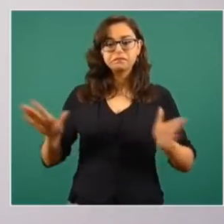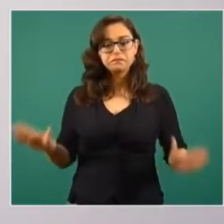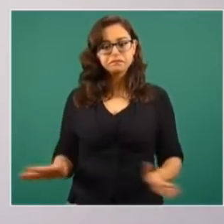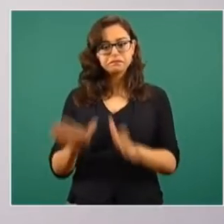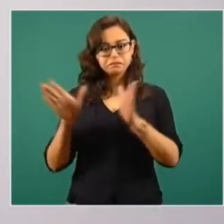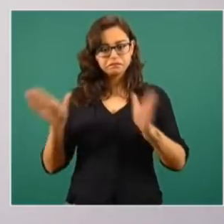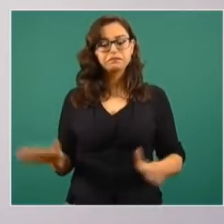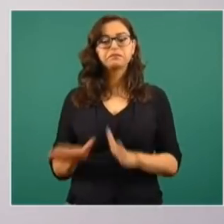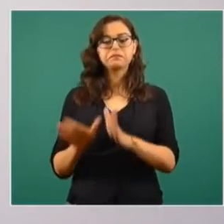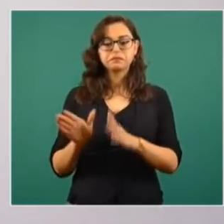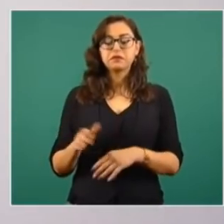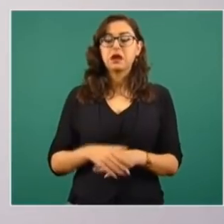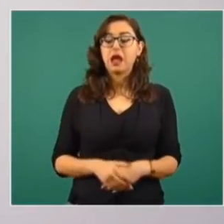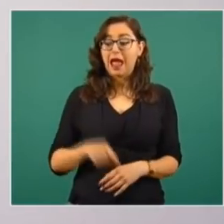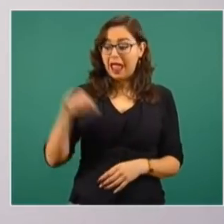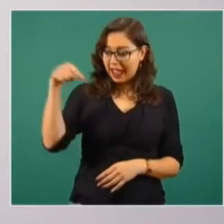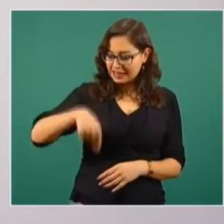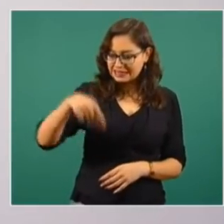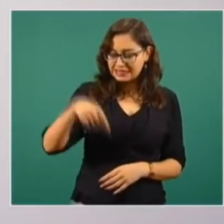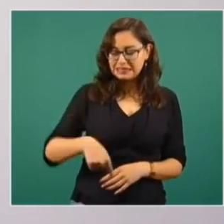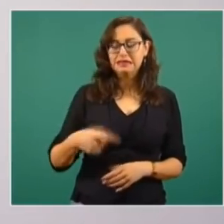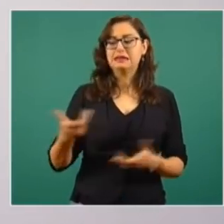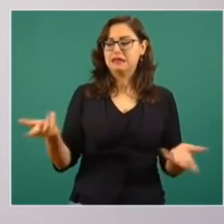producir en México lo que consumimos.